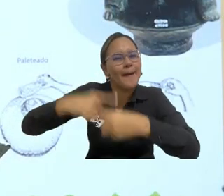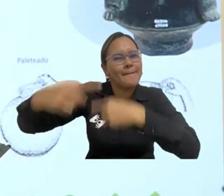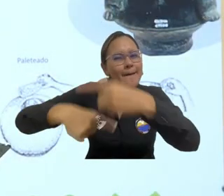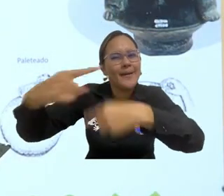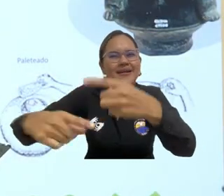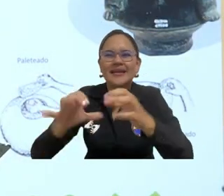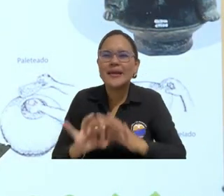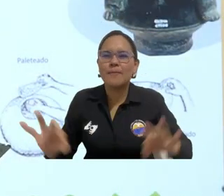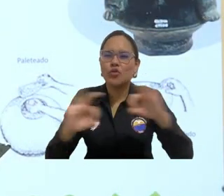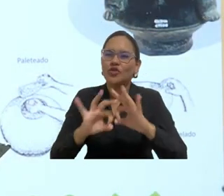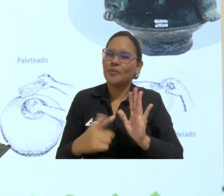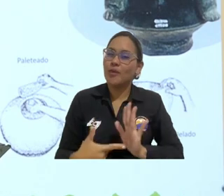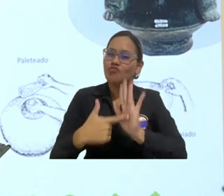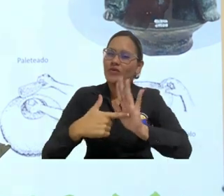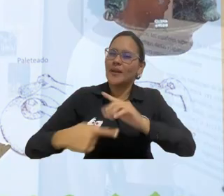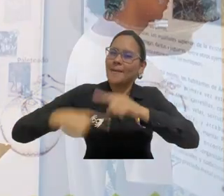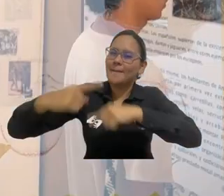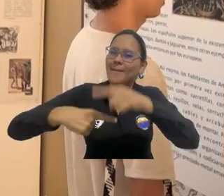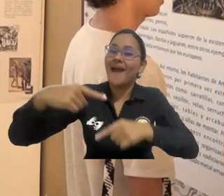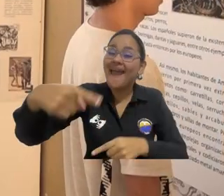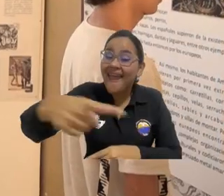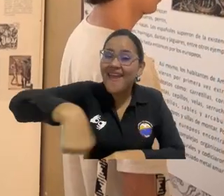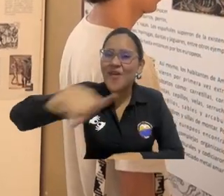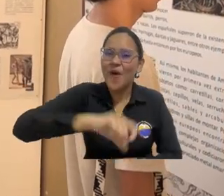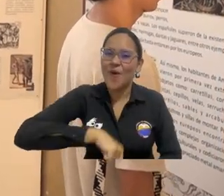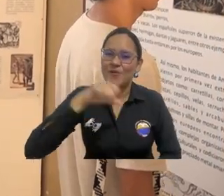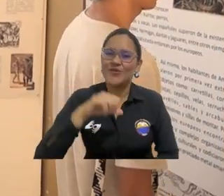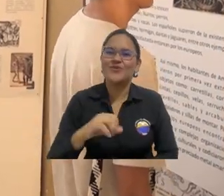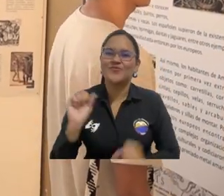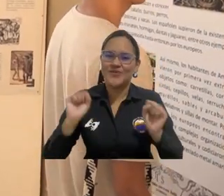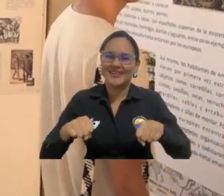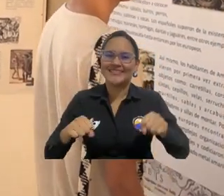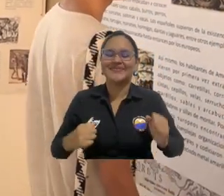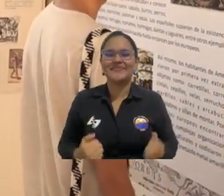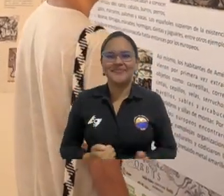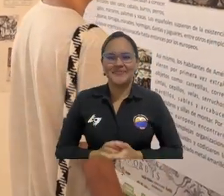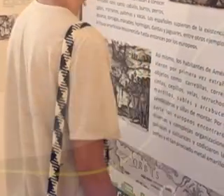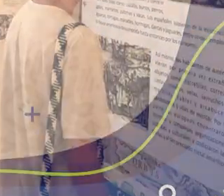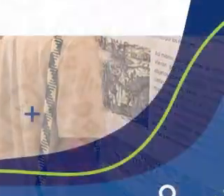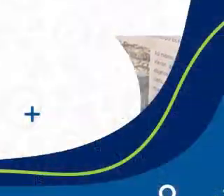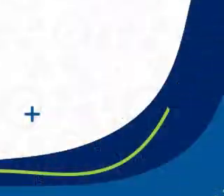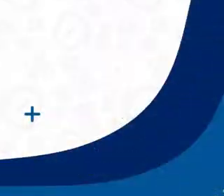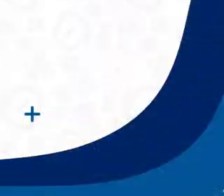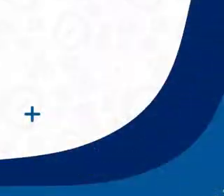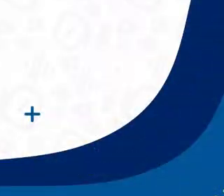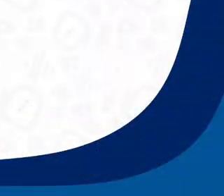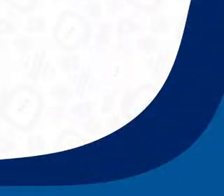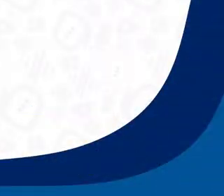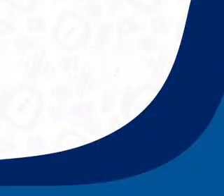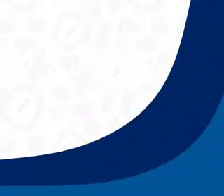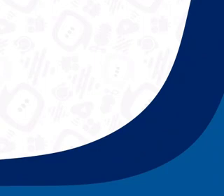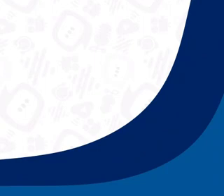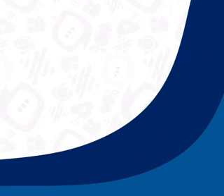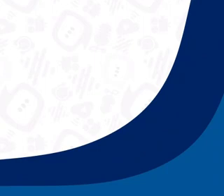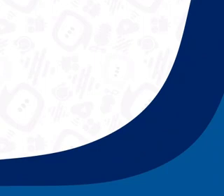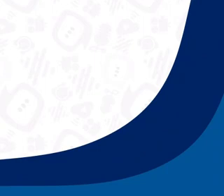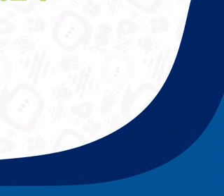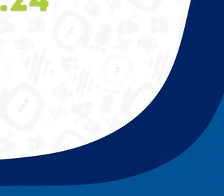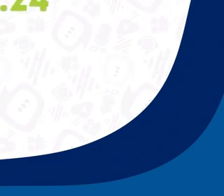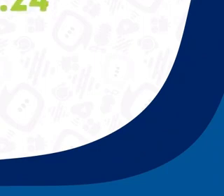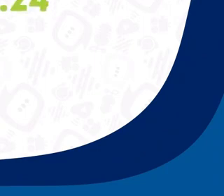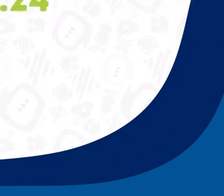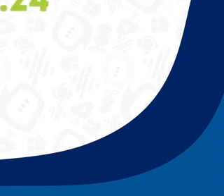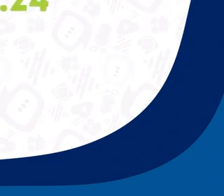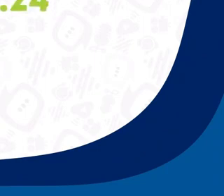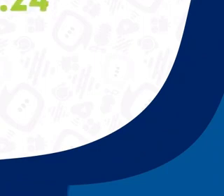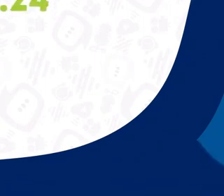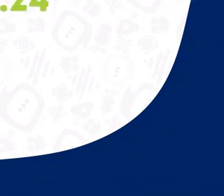para que nuestros descendientes se sientan orgullosos. Universidad del Magdalena, aún más incluyente e innovadora.